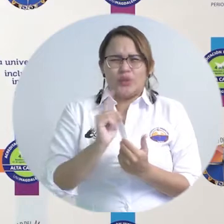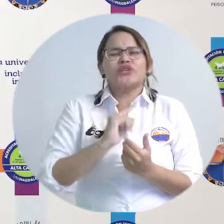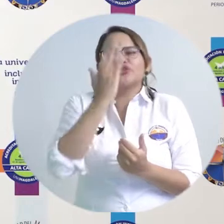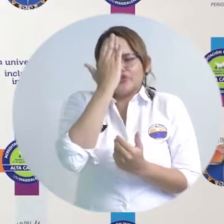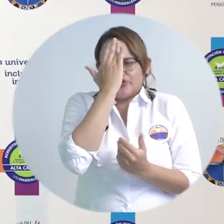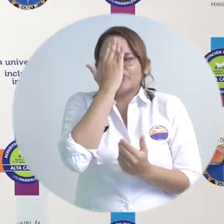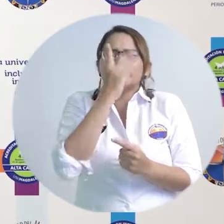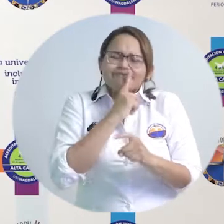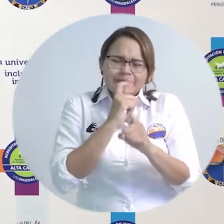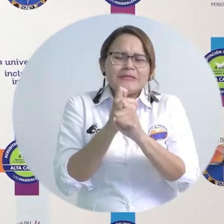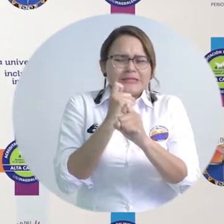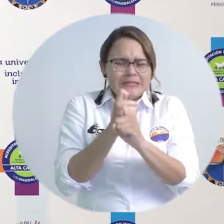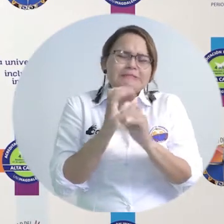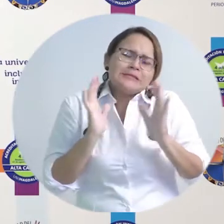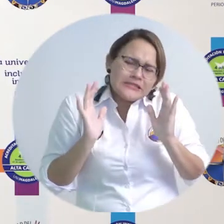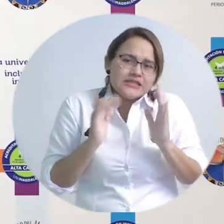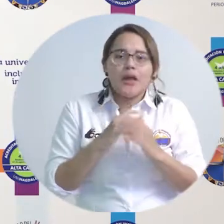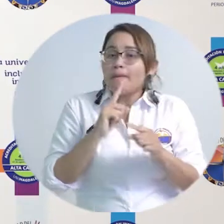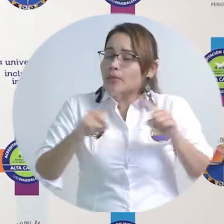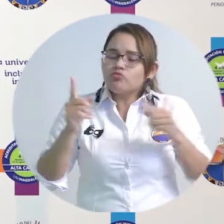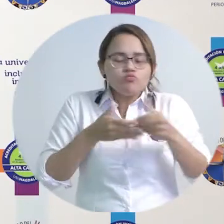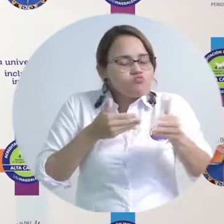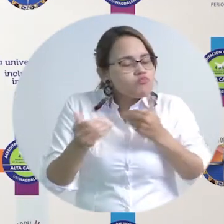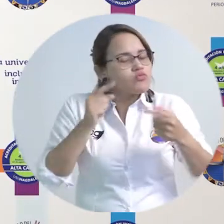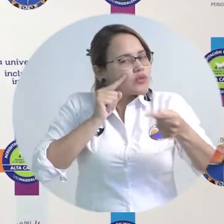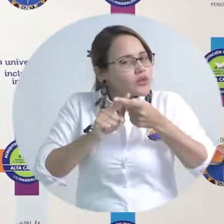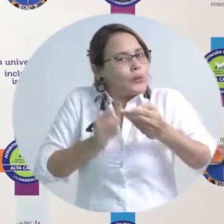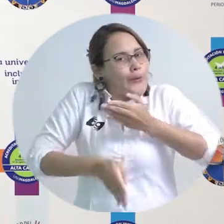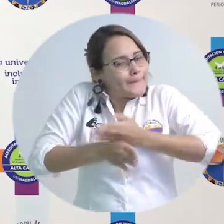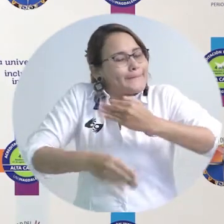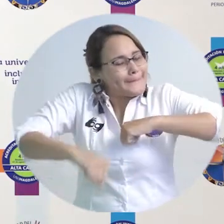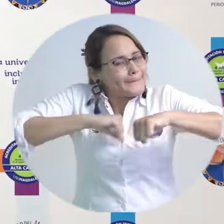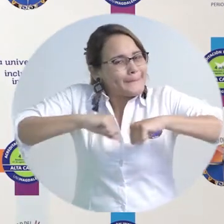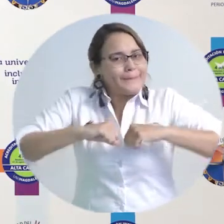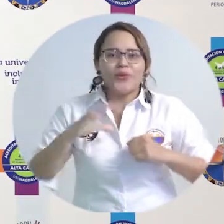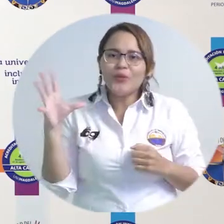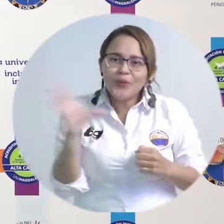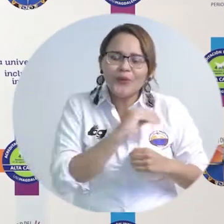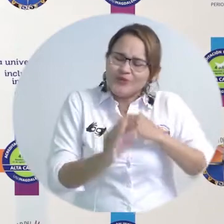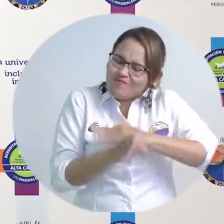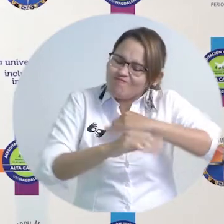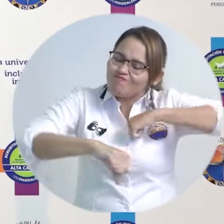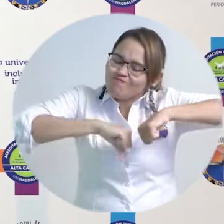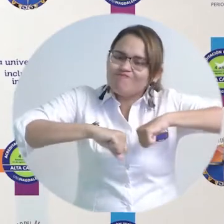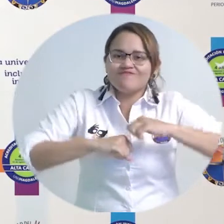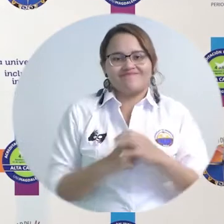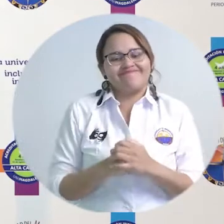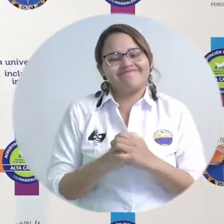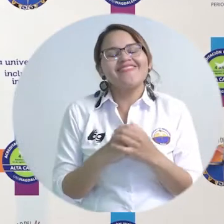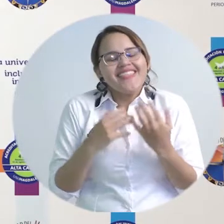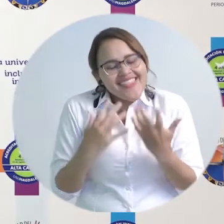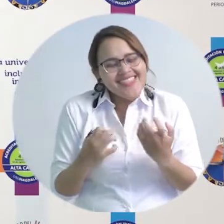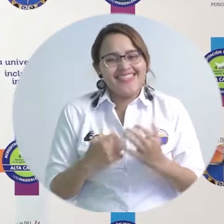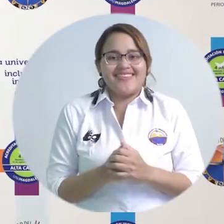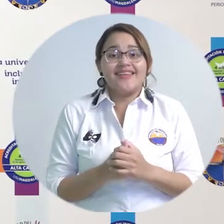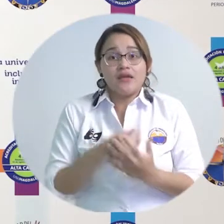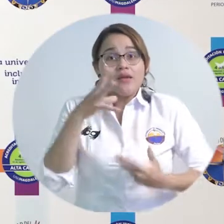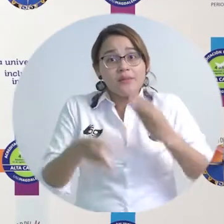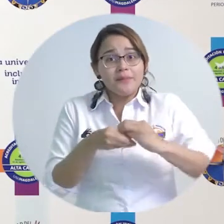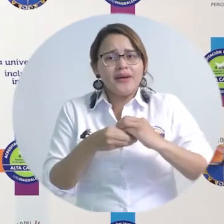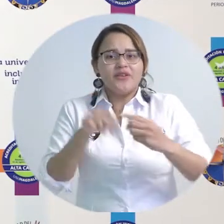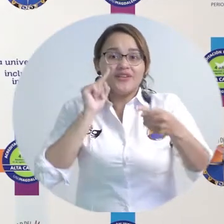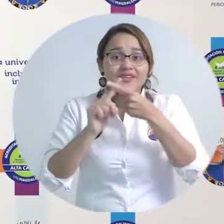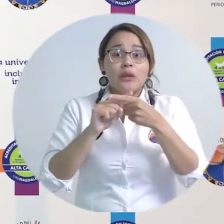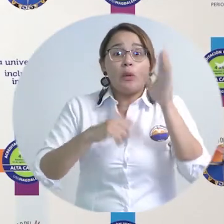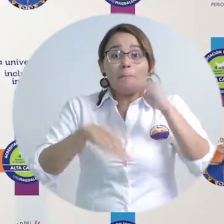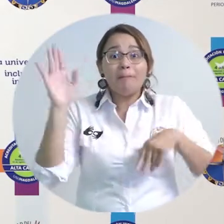para poder seguir avanzando a pesar de esta situación tan crítica y vamos a seguir haciendo presencia no solo en las